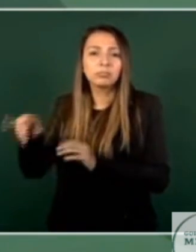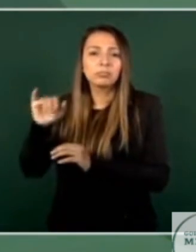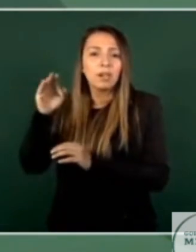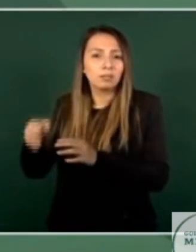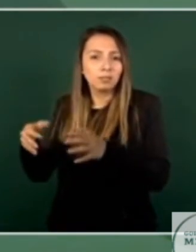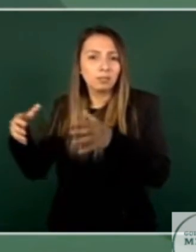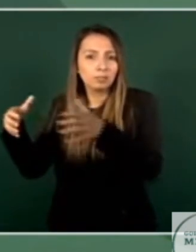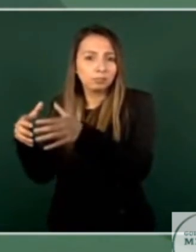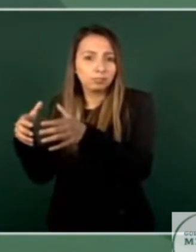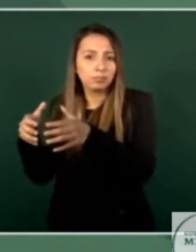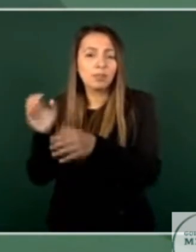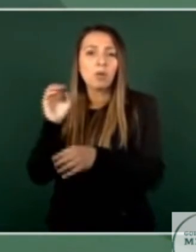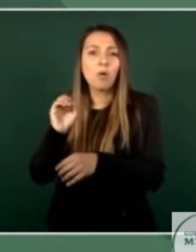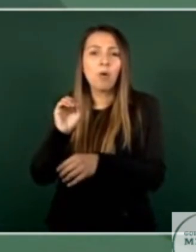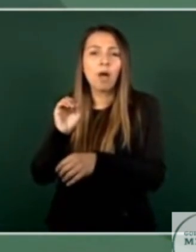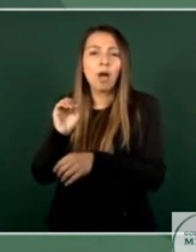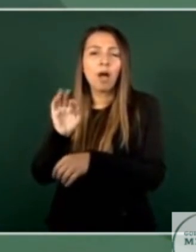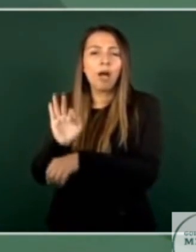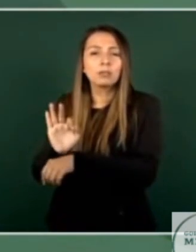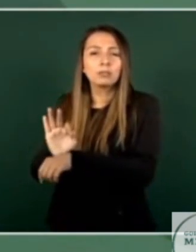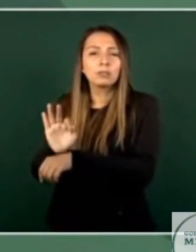o a solapar la corrupción